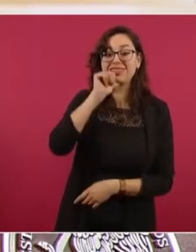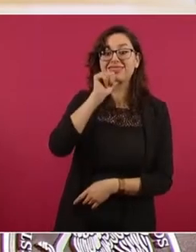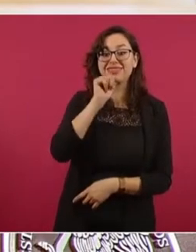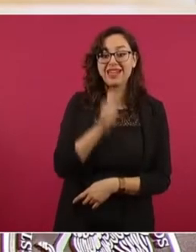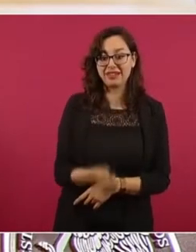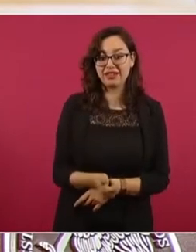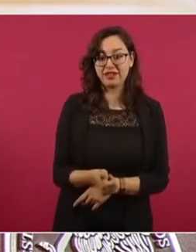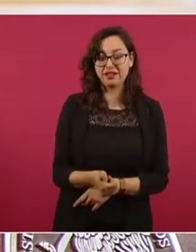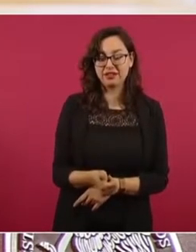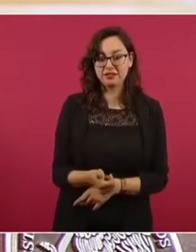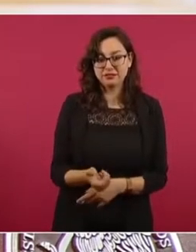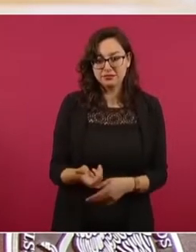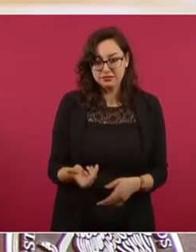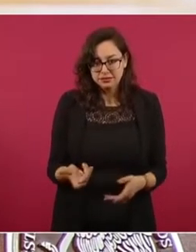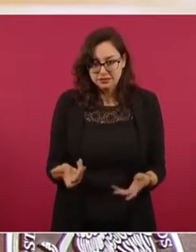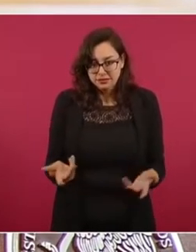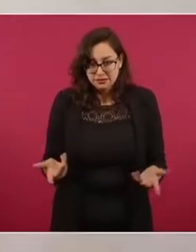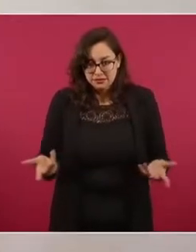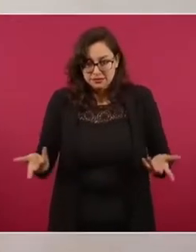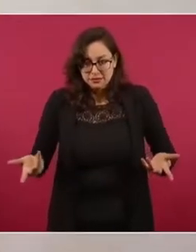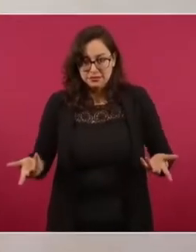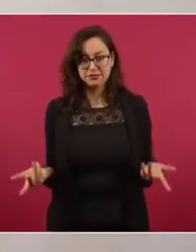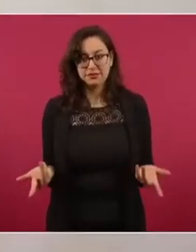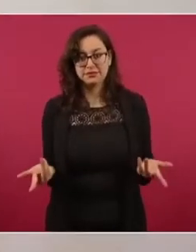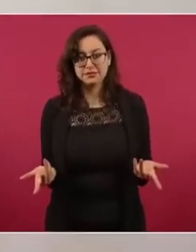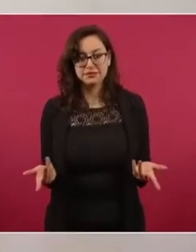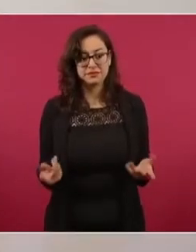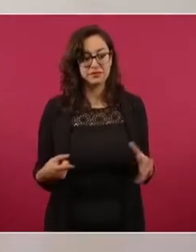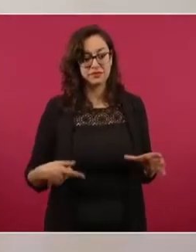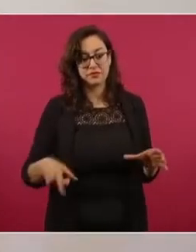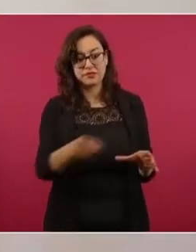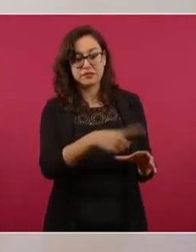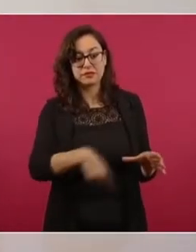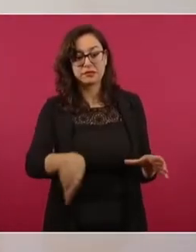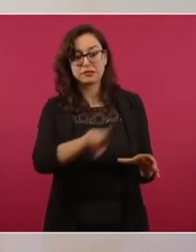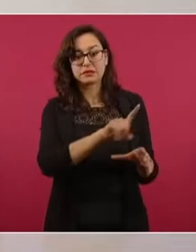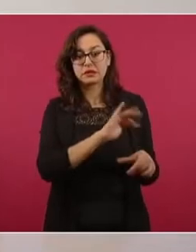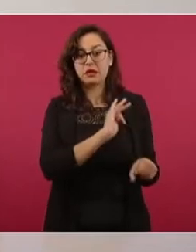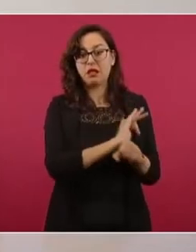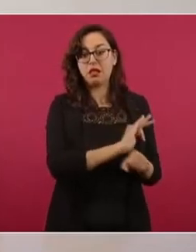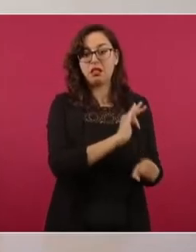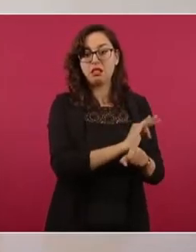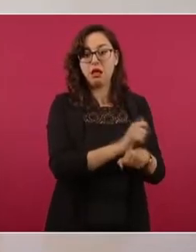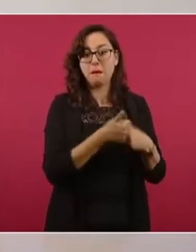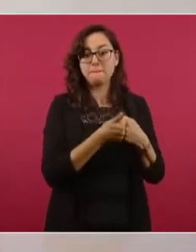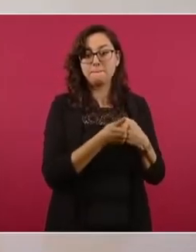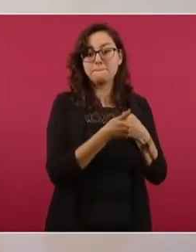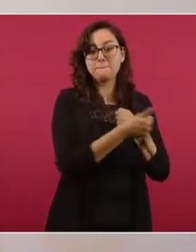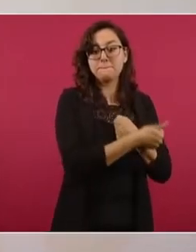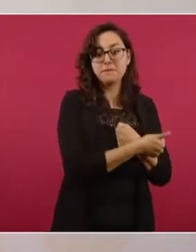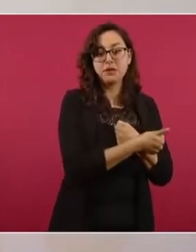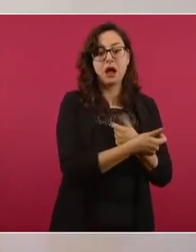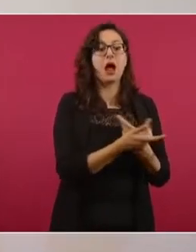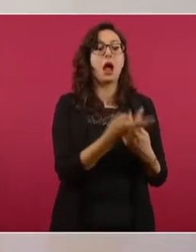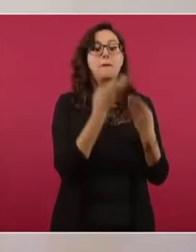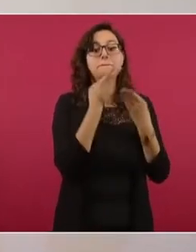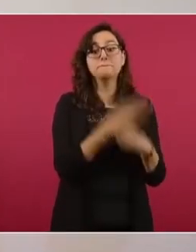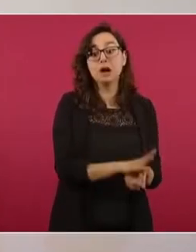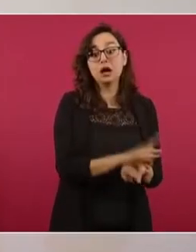Entonces, se protegían con el secreto bancario,